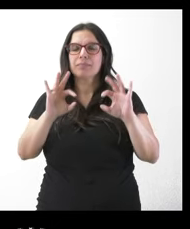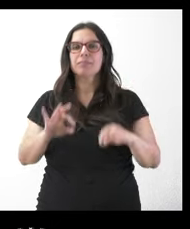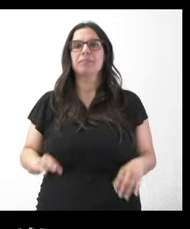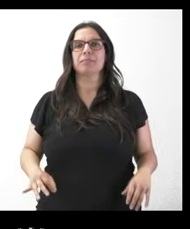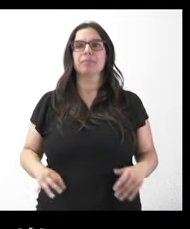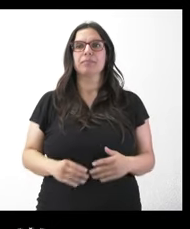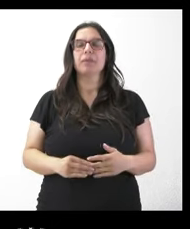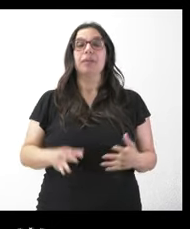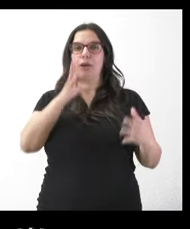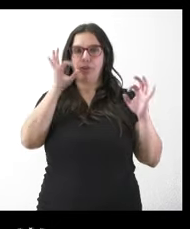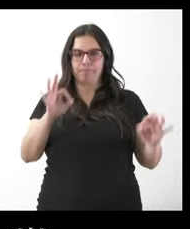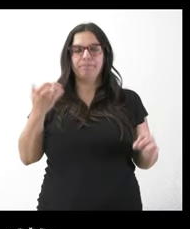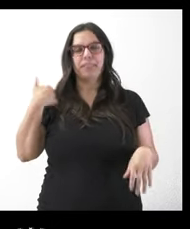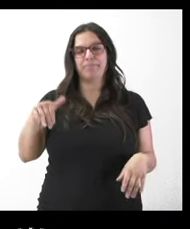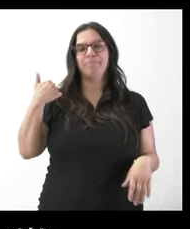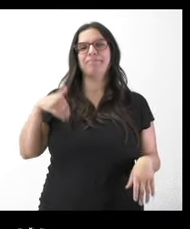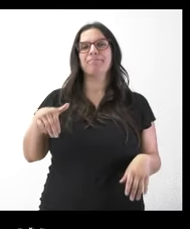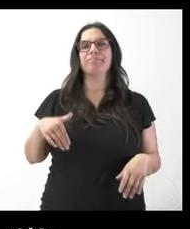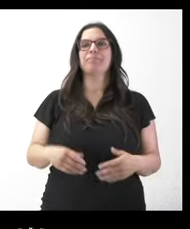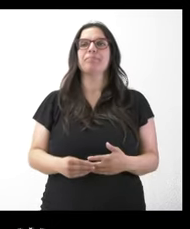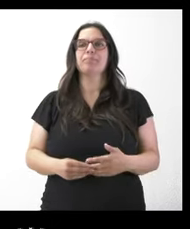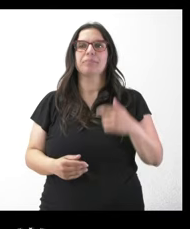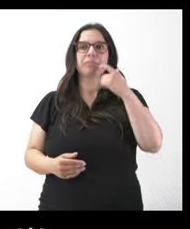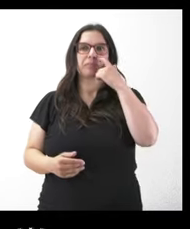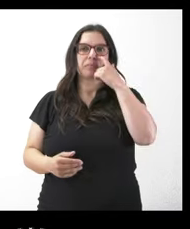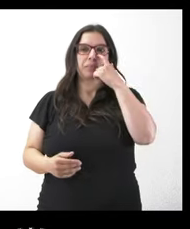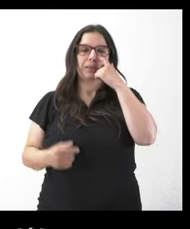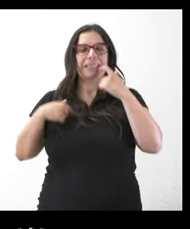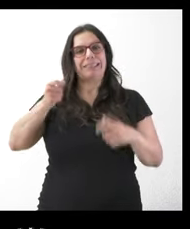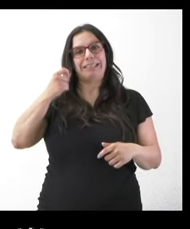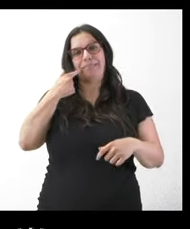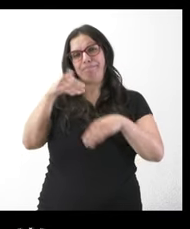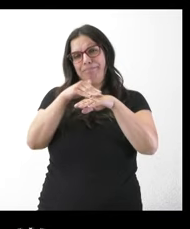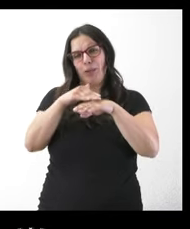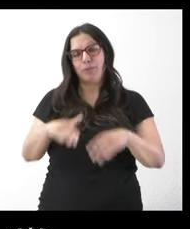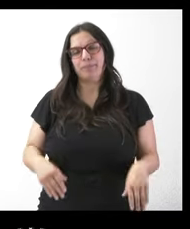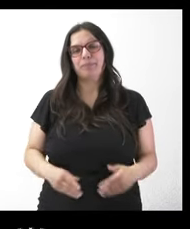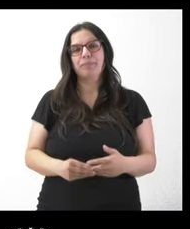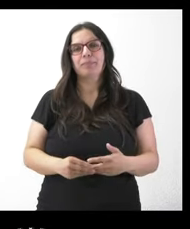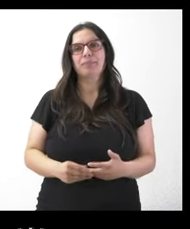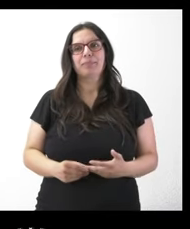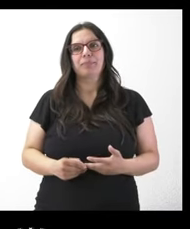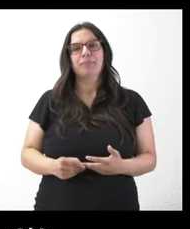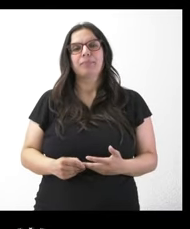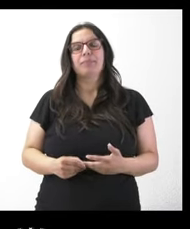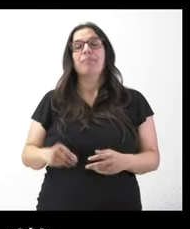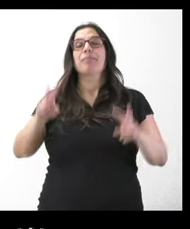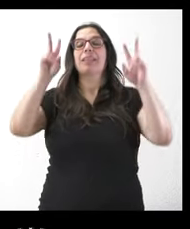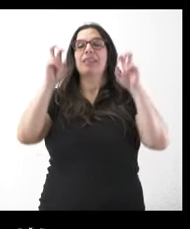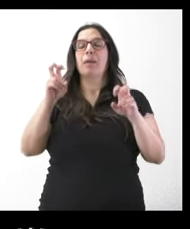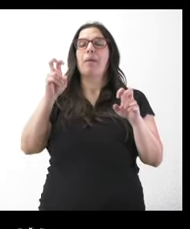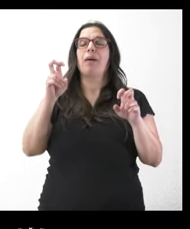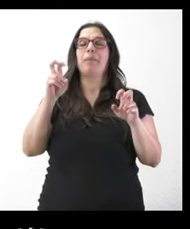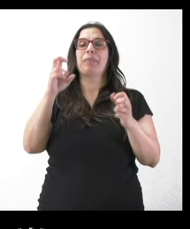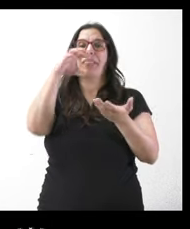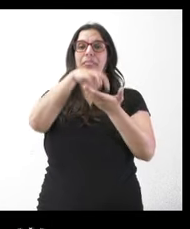a ver ahora creo que ahora sí ahora sí adelante me pasa demasiado a menudo perdón al hilo del tema del centro de